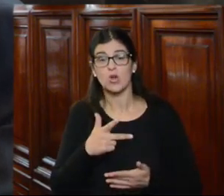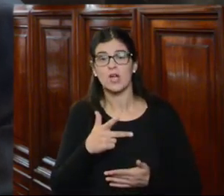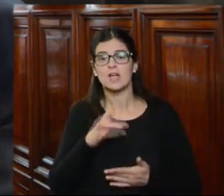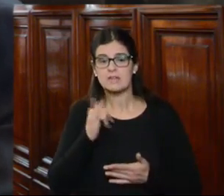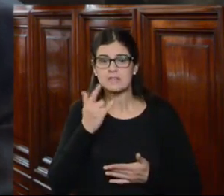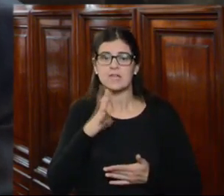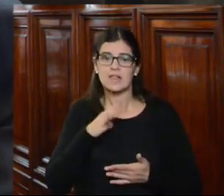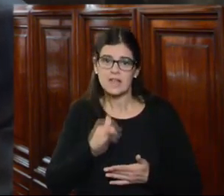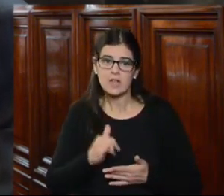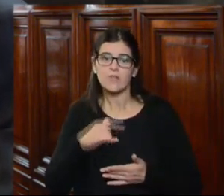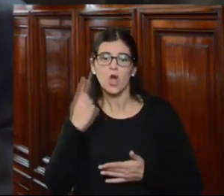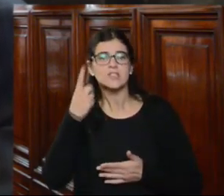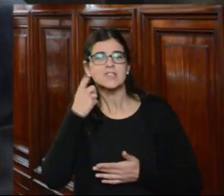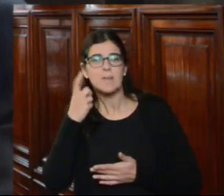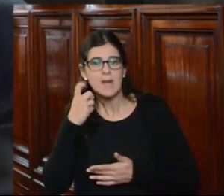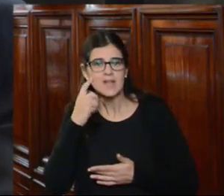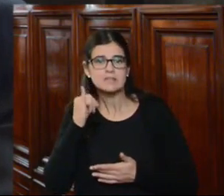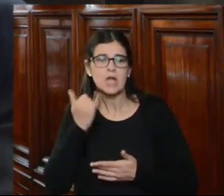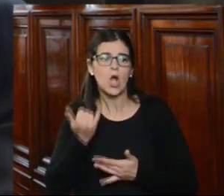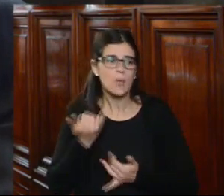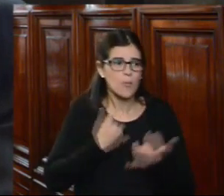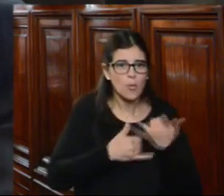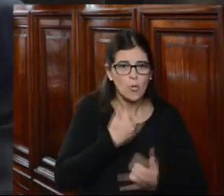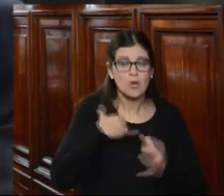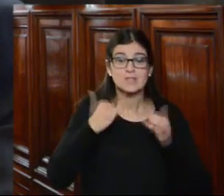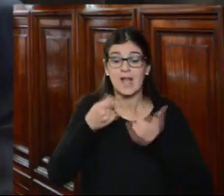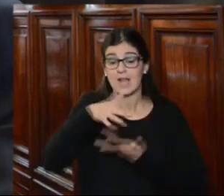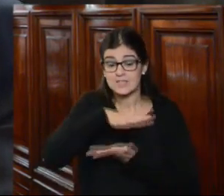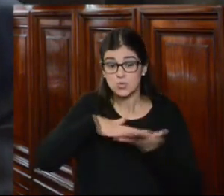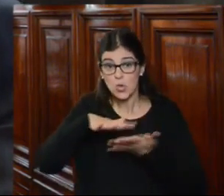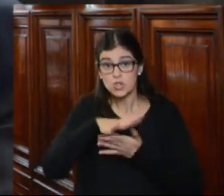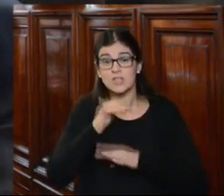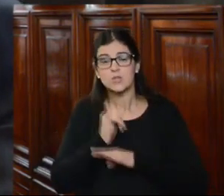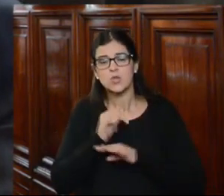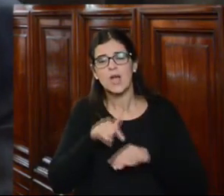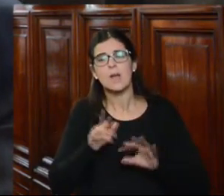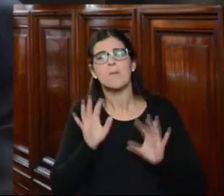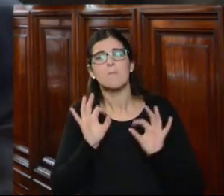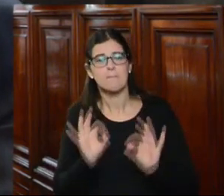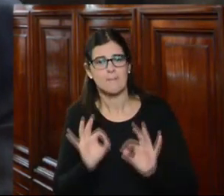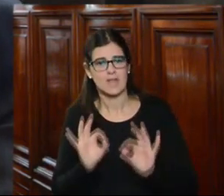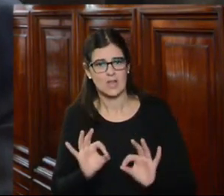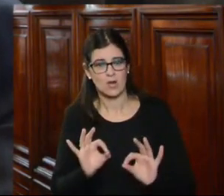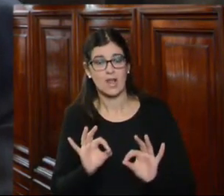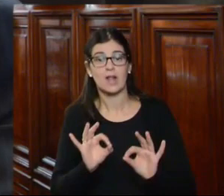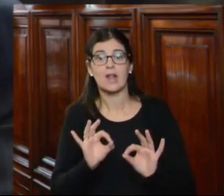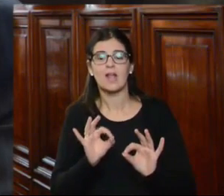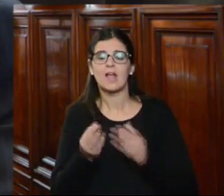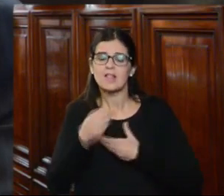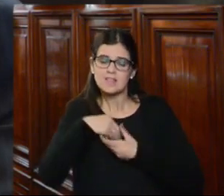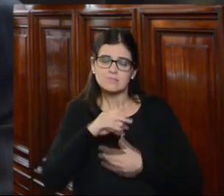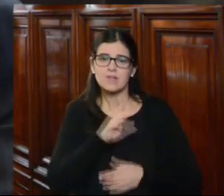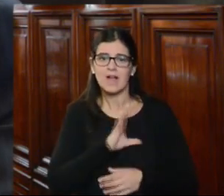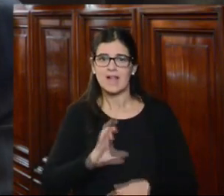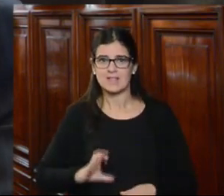recogida de otras experiencias la situación de esta institución es muy particular es parte del estado